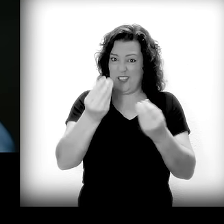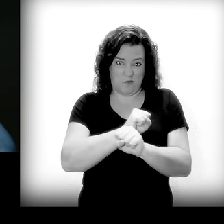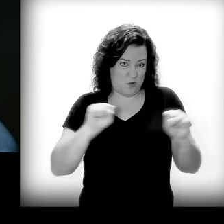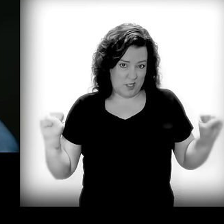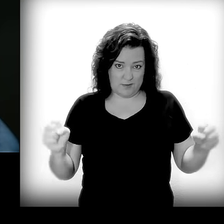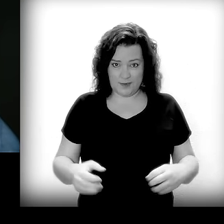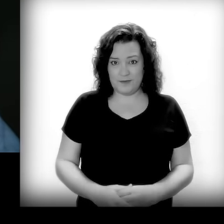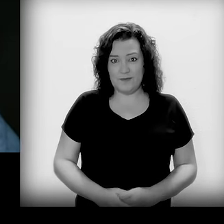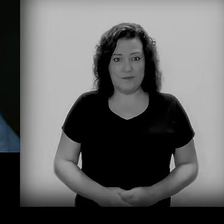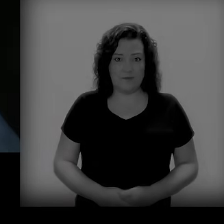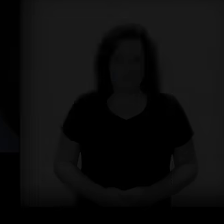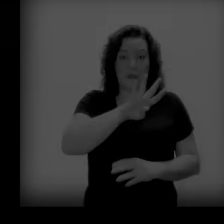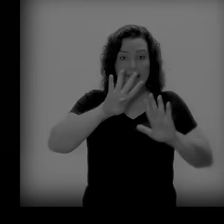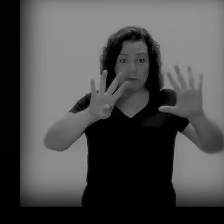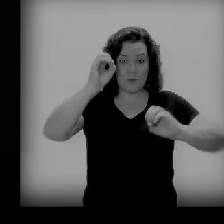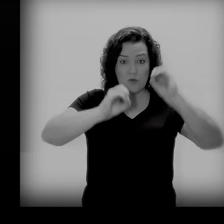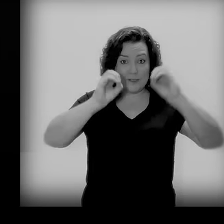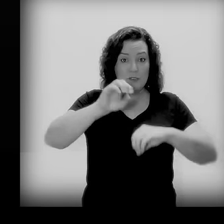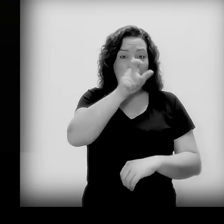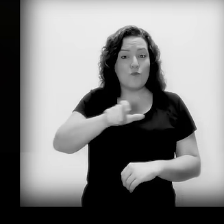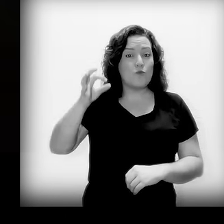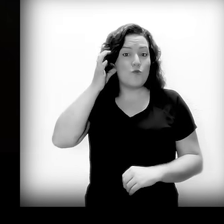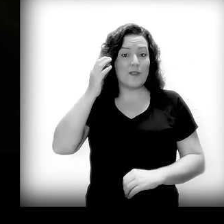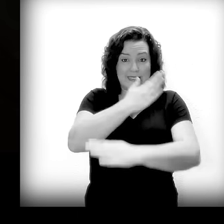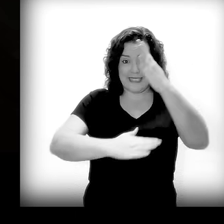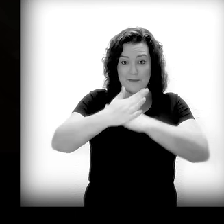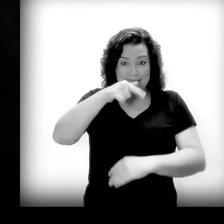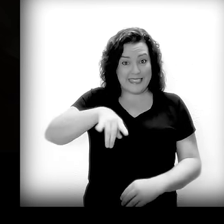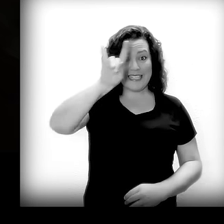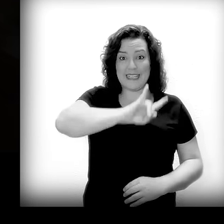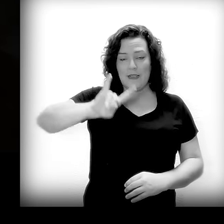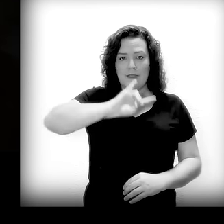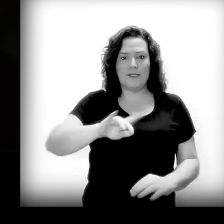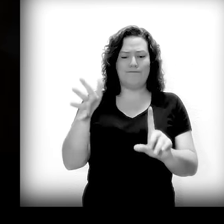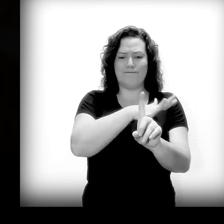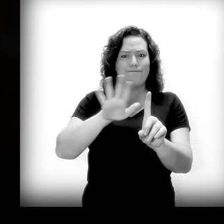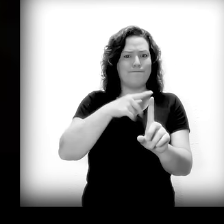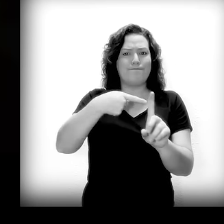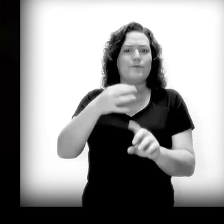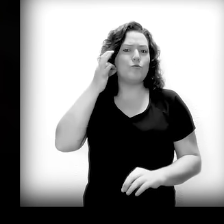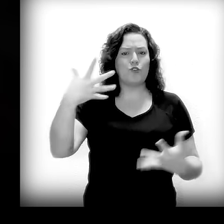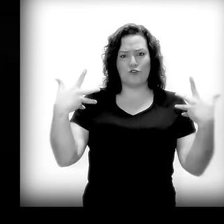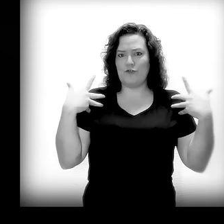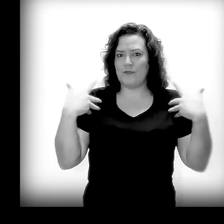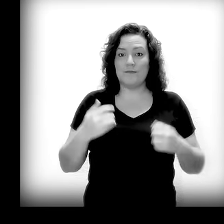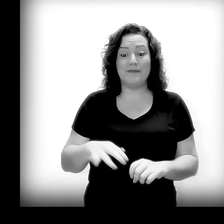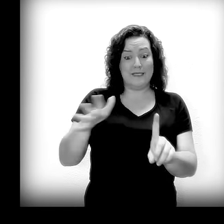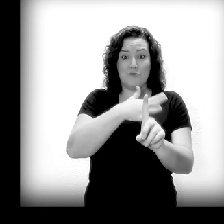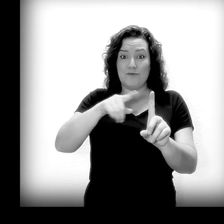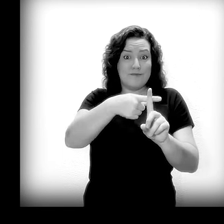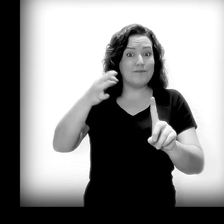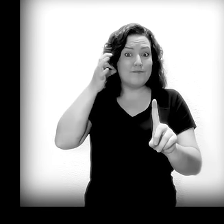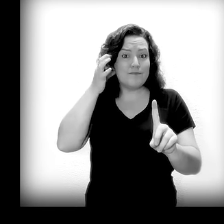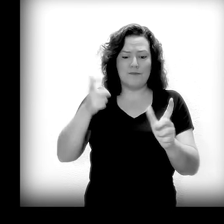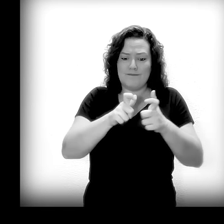hacer nada sola. El 49% de las mujeres con discapacidad en Canarias han sufrido violencia de género. La violencia